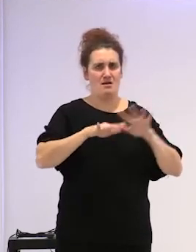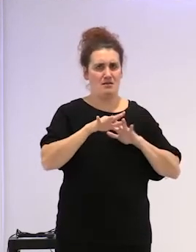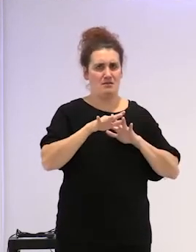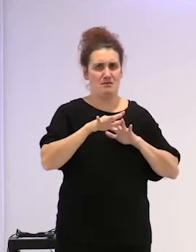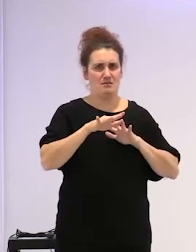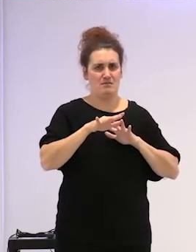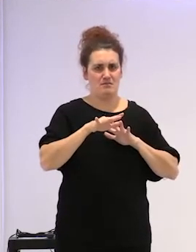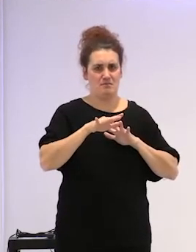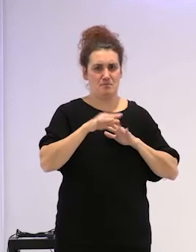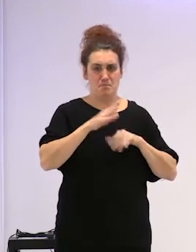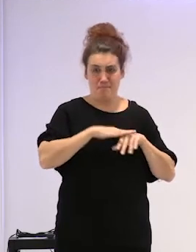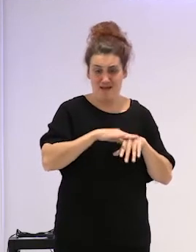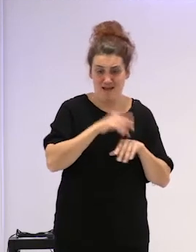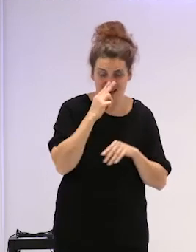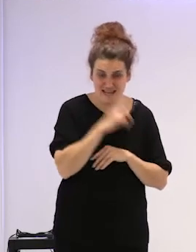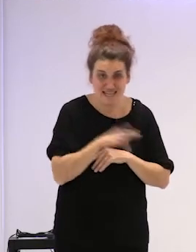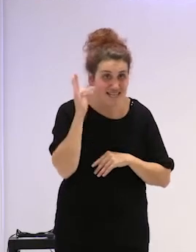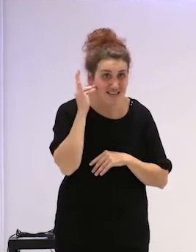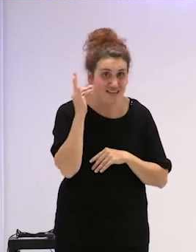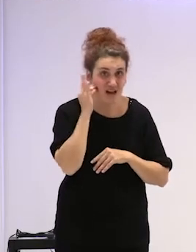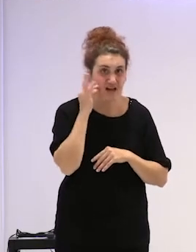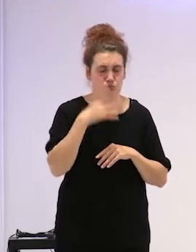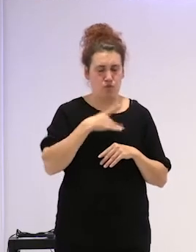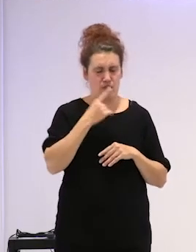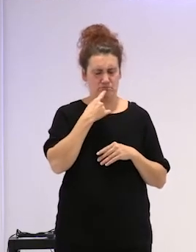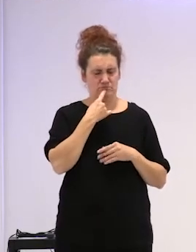puedan digerir cómo es que alguien